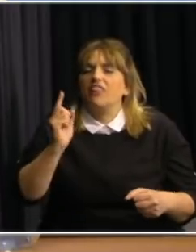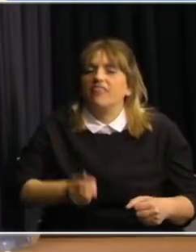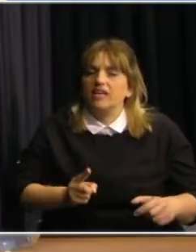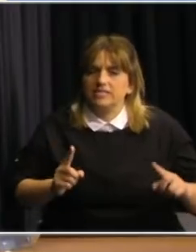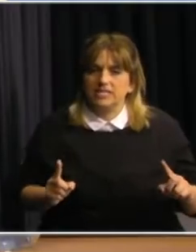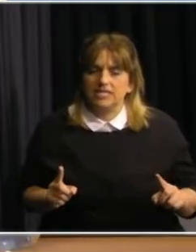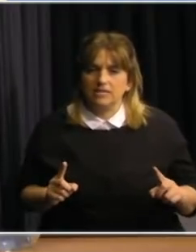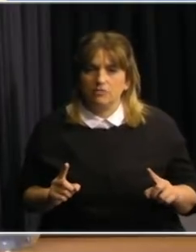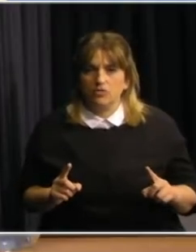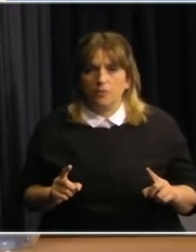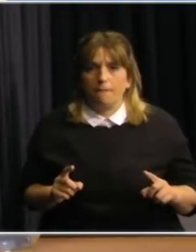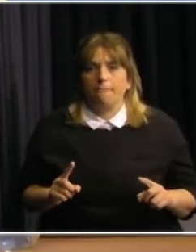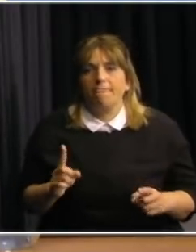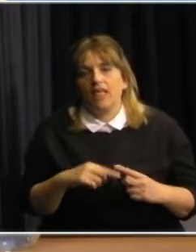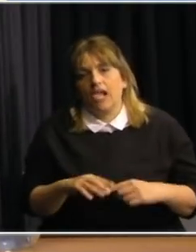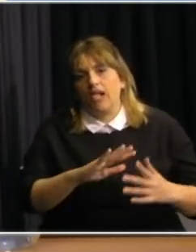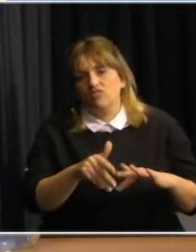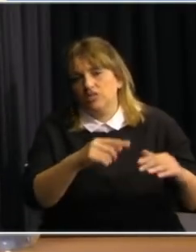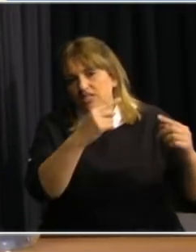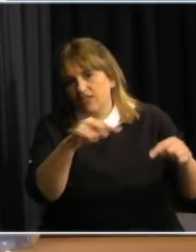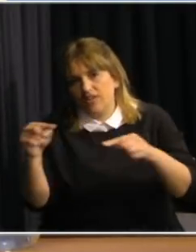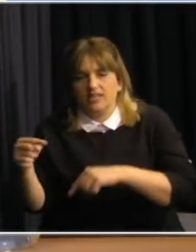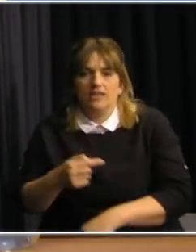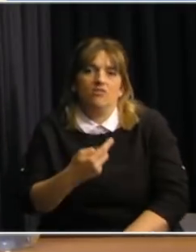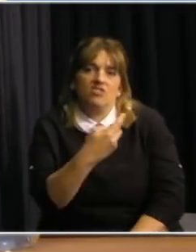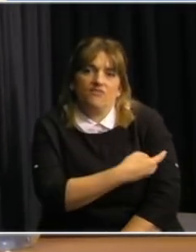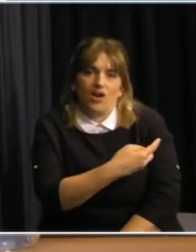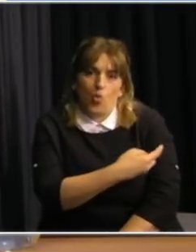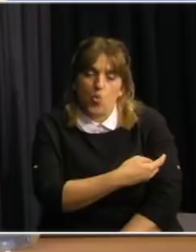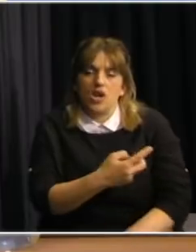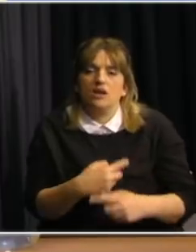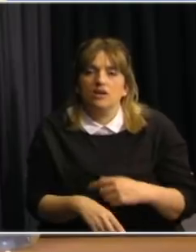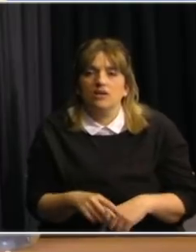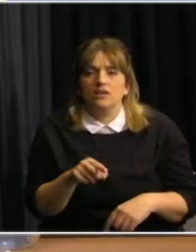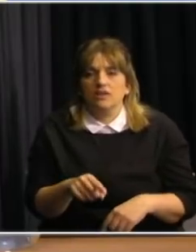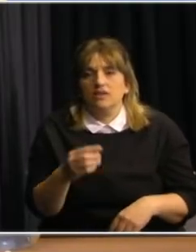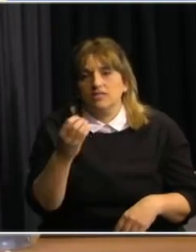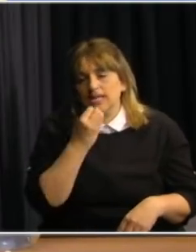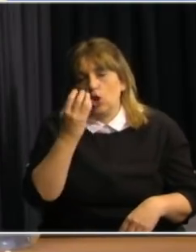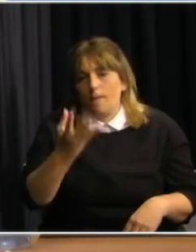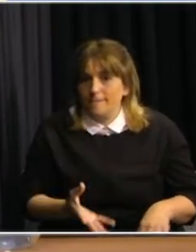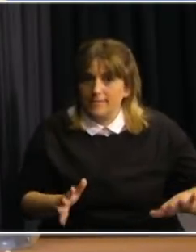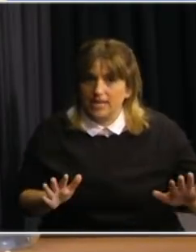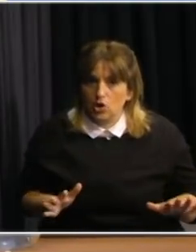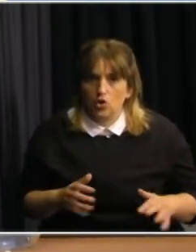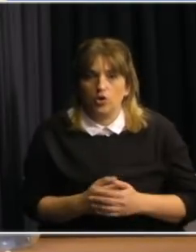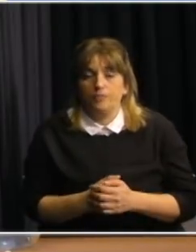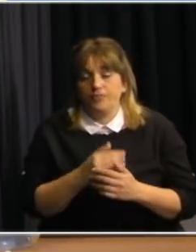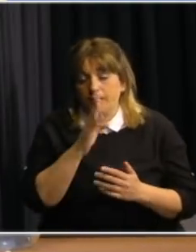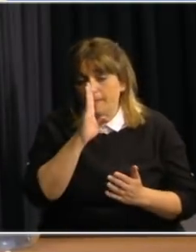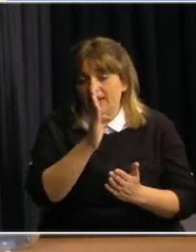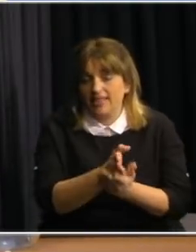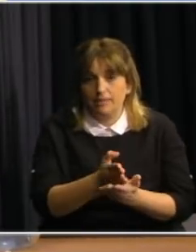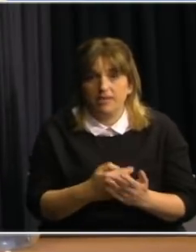de un portafolio con varias vacunas parece claramente lo más conveniente. Y para terminar,